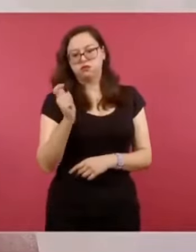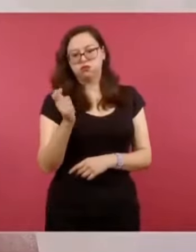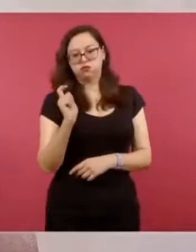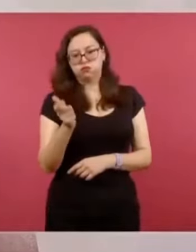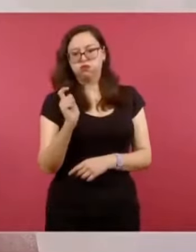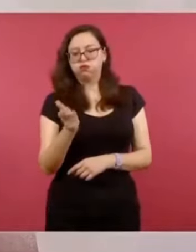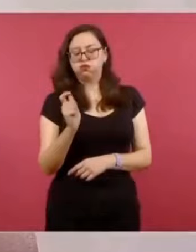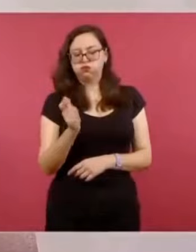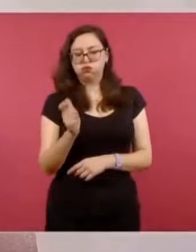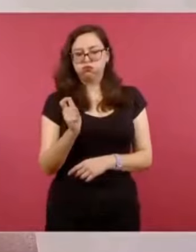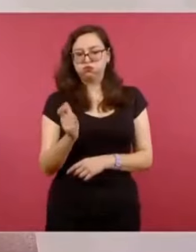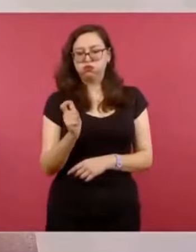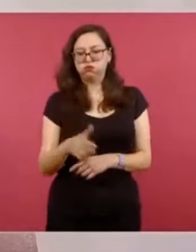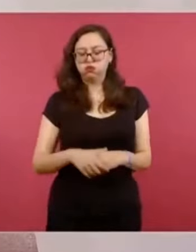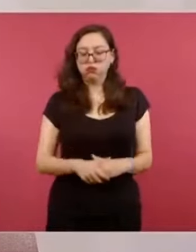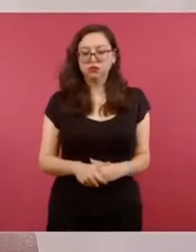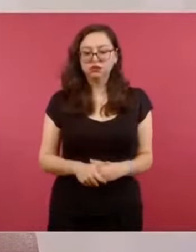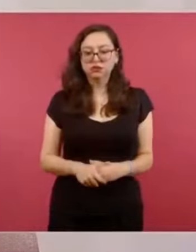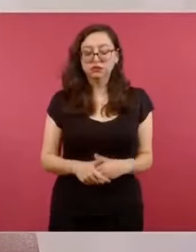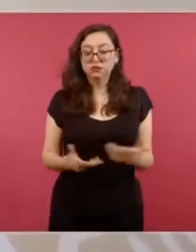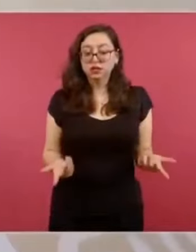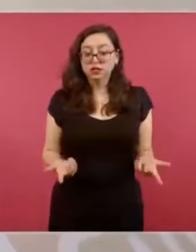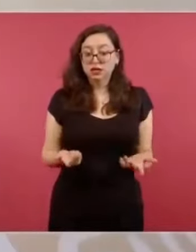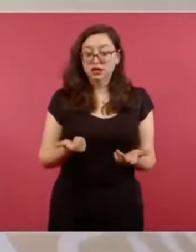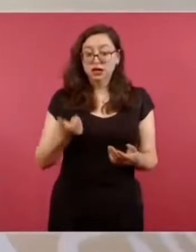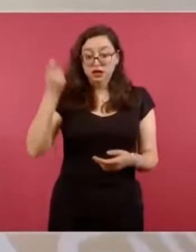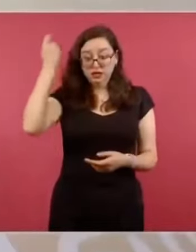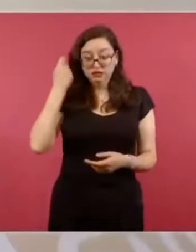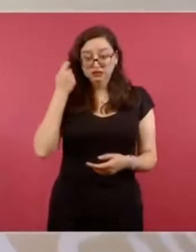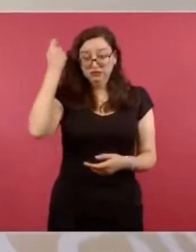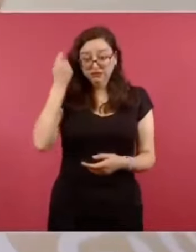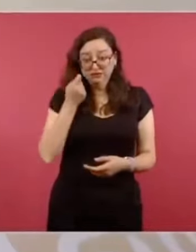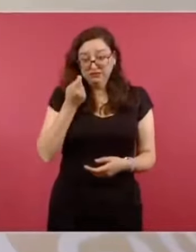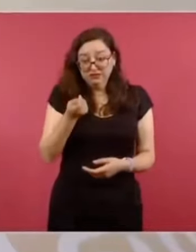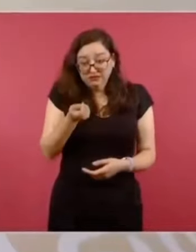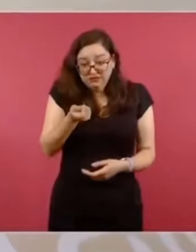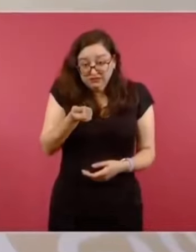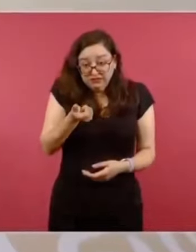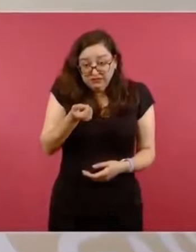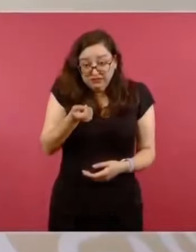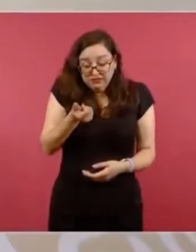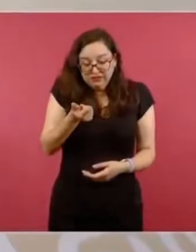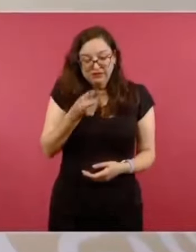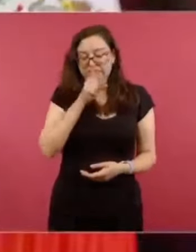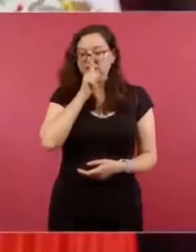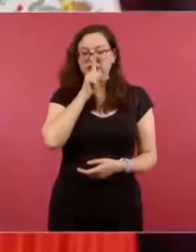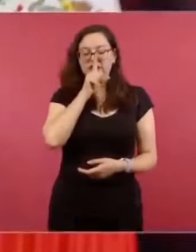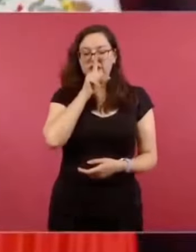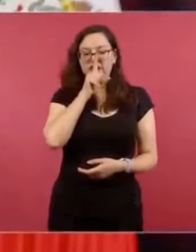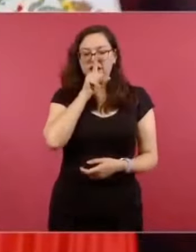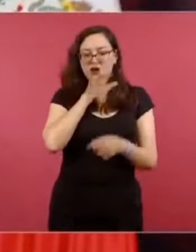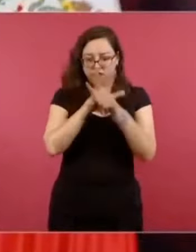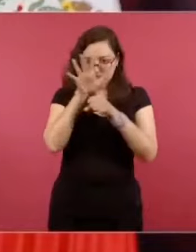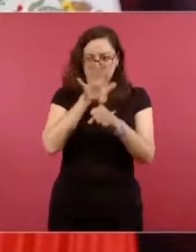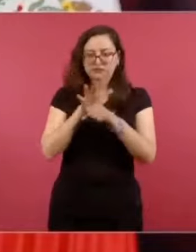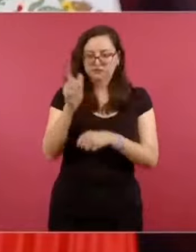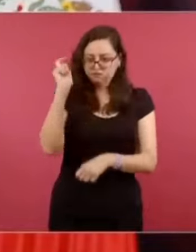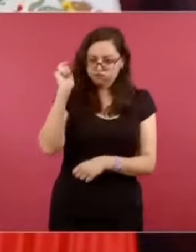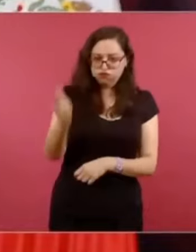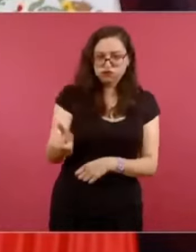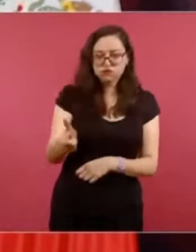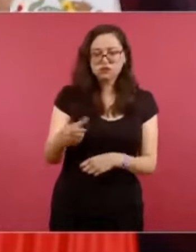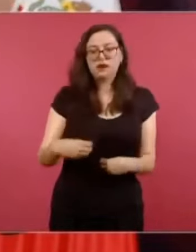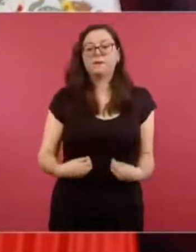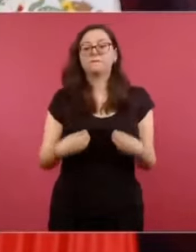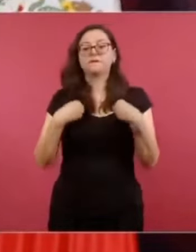poco, sino lo suficiente para poder vivir